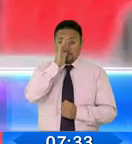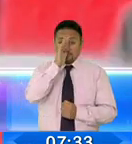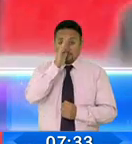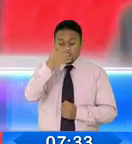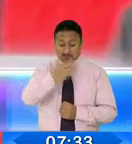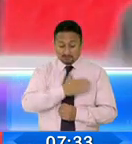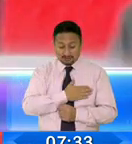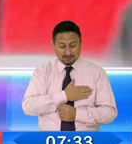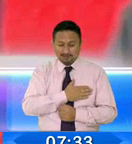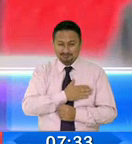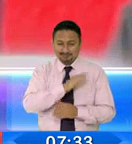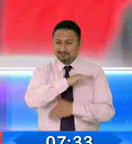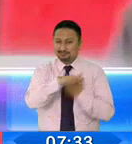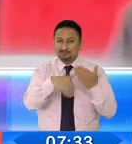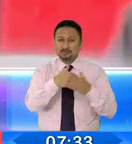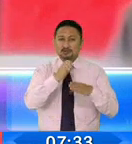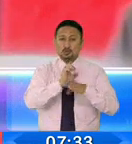nosotros.